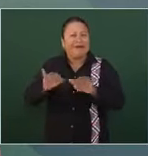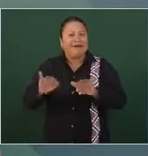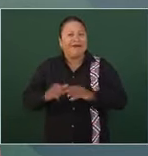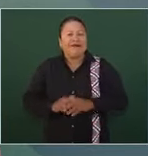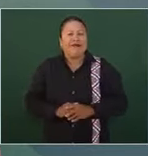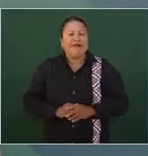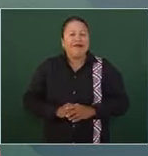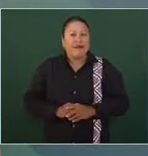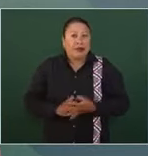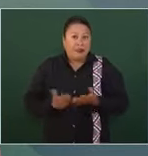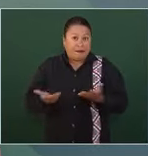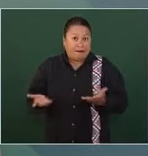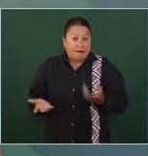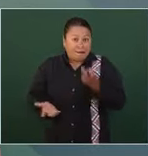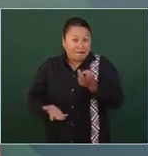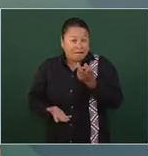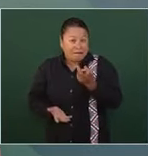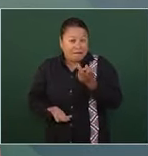Por eso